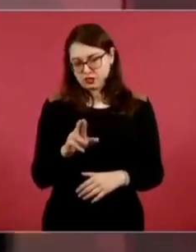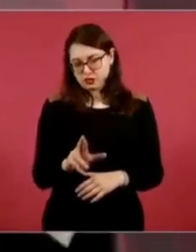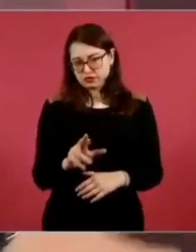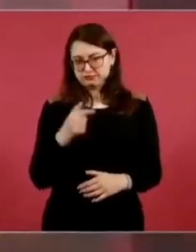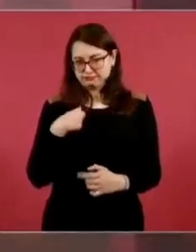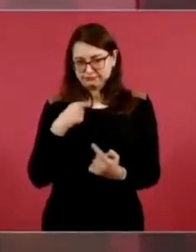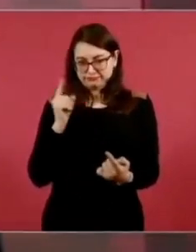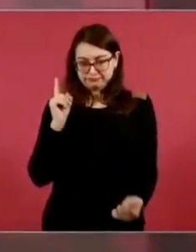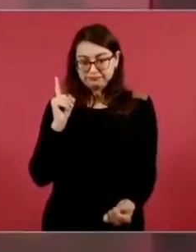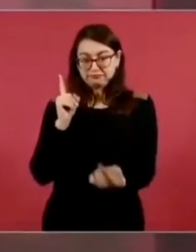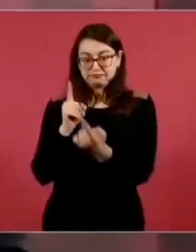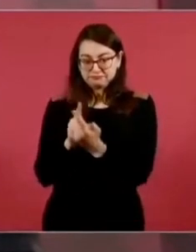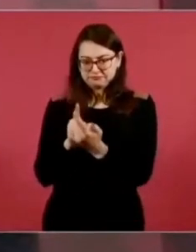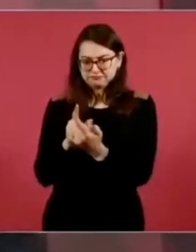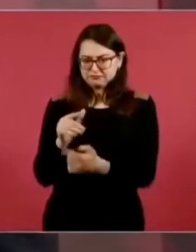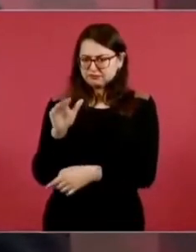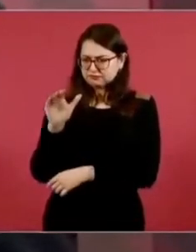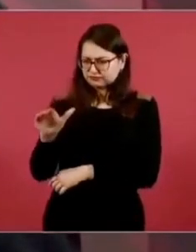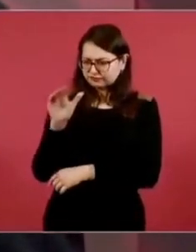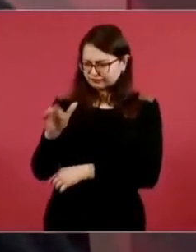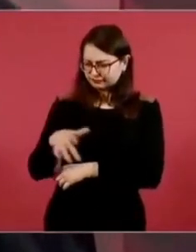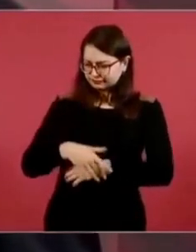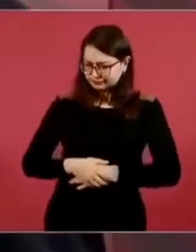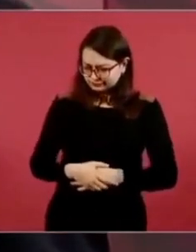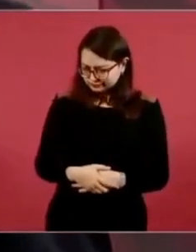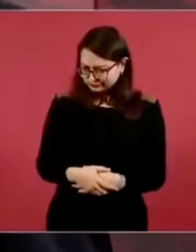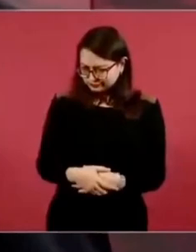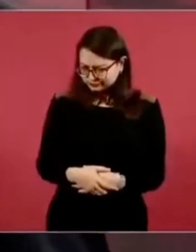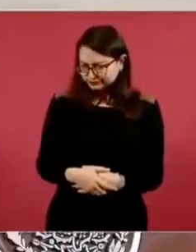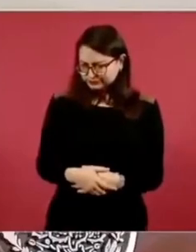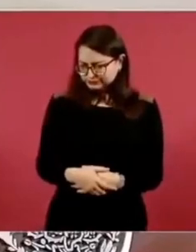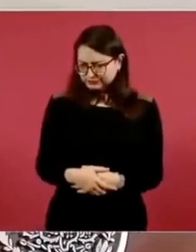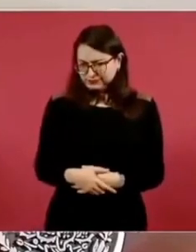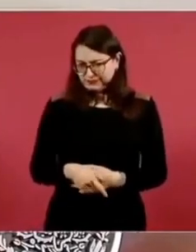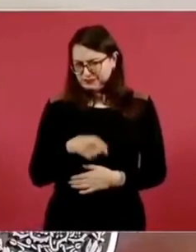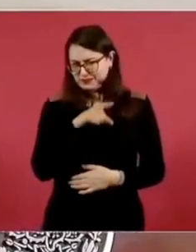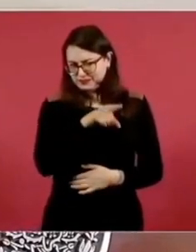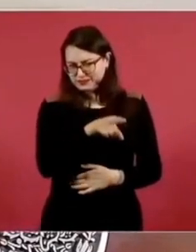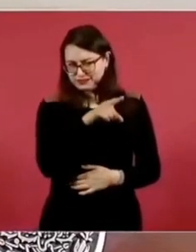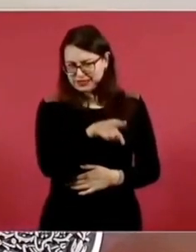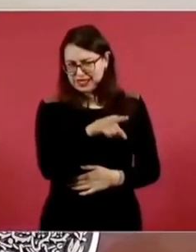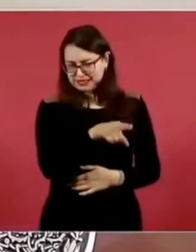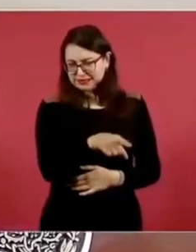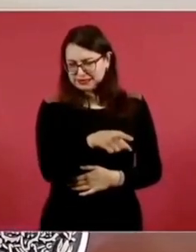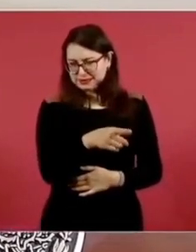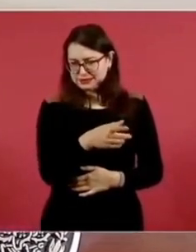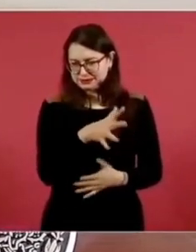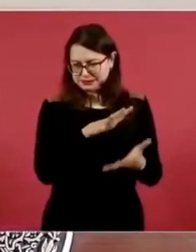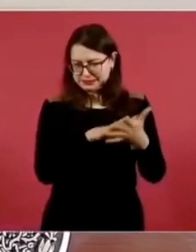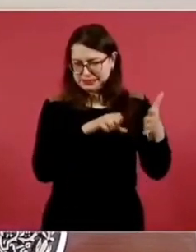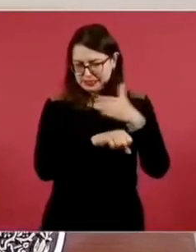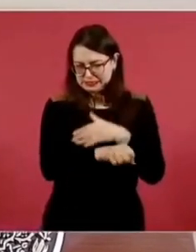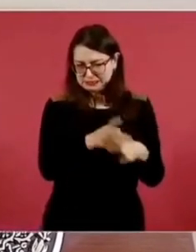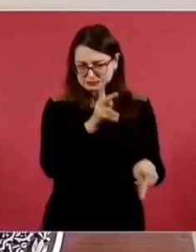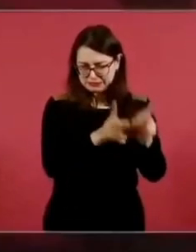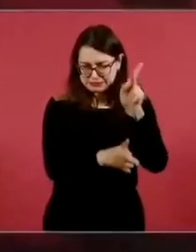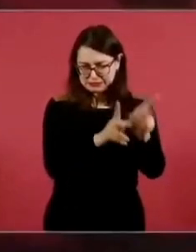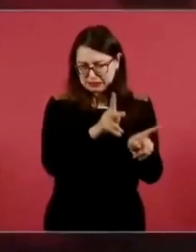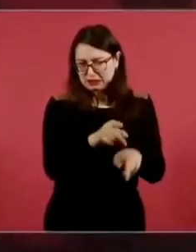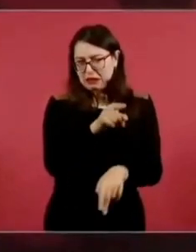¿cómo sacaste el dato? Yo no había leído tus entrevistas. No